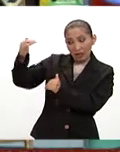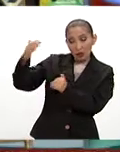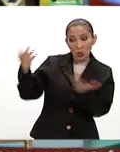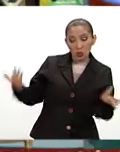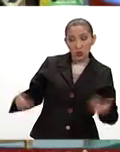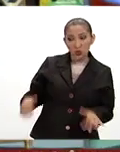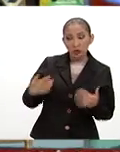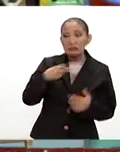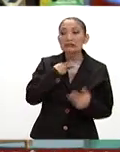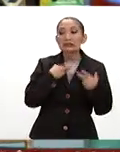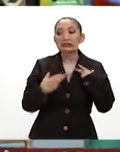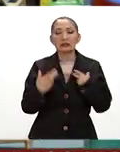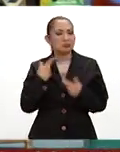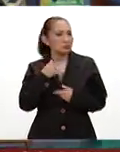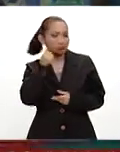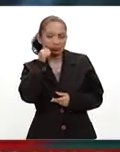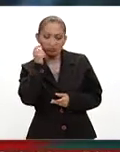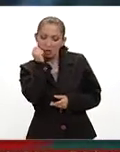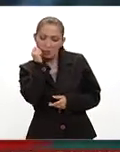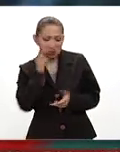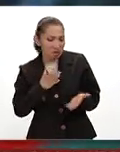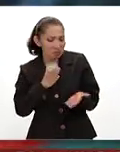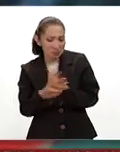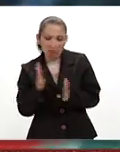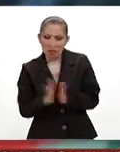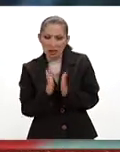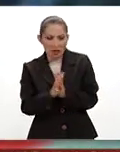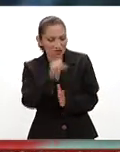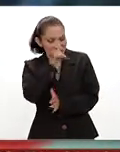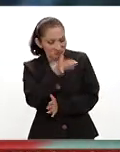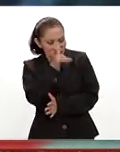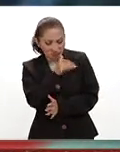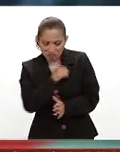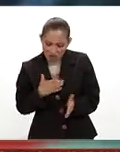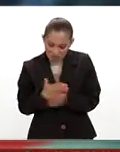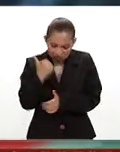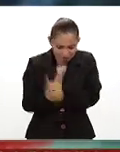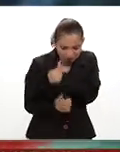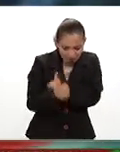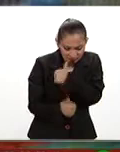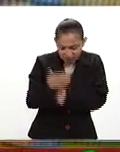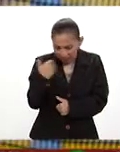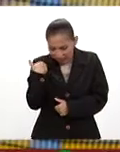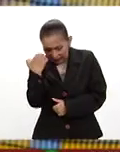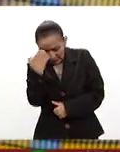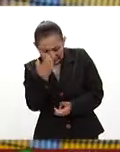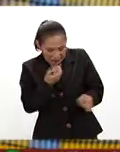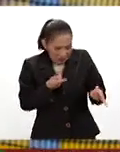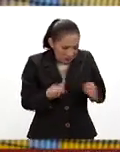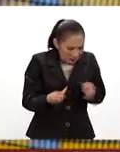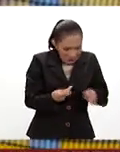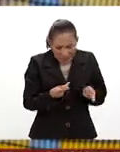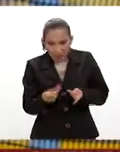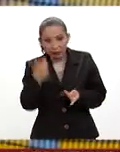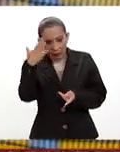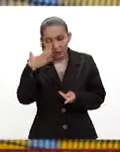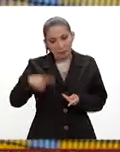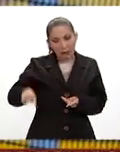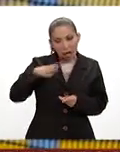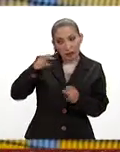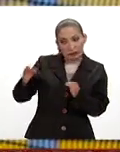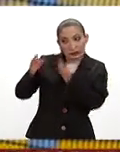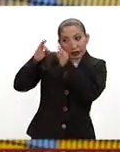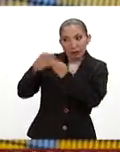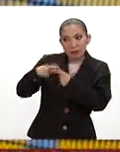y aún así, pues la gente estuvo participando muy fuerte, compitiendo muy duro, preparándose bastante fuerte, porque sabían que se iban a